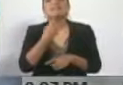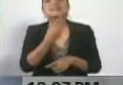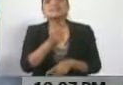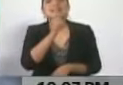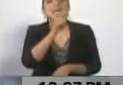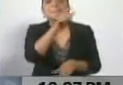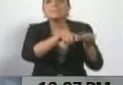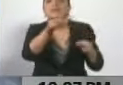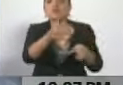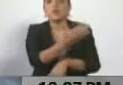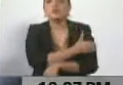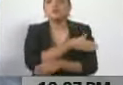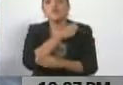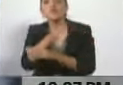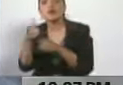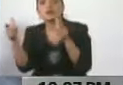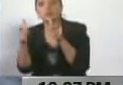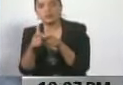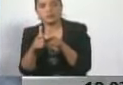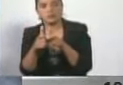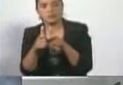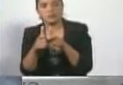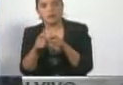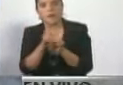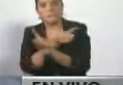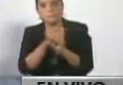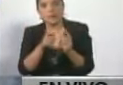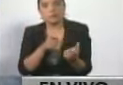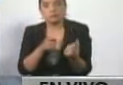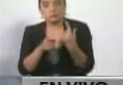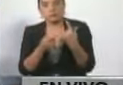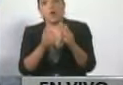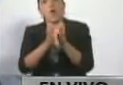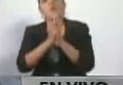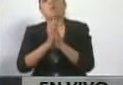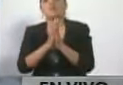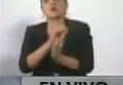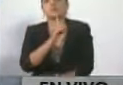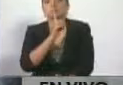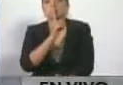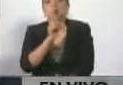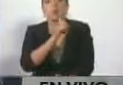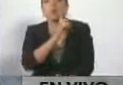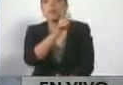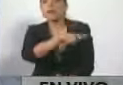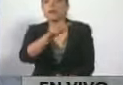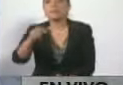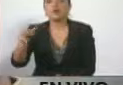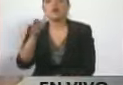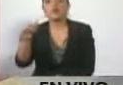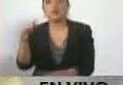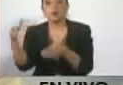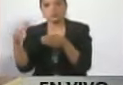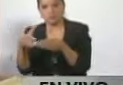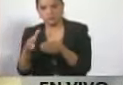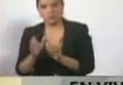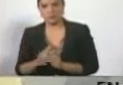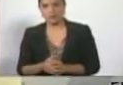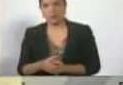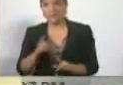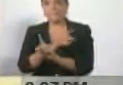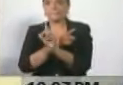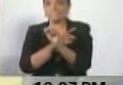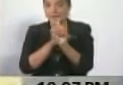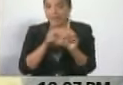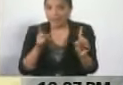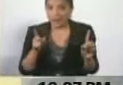oposición, nos mandan a decir a través de los acompañantes que por favor no digamos los nombres de las personas que estuvieron allí. Muy bien. Pero resulta